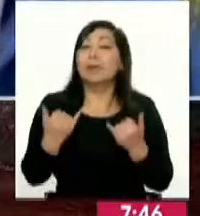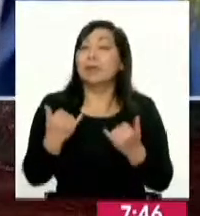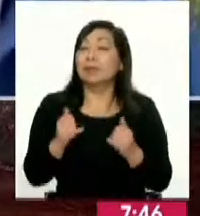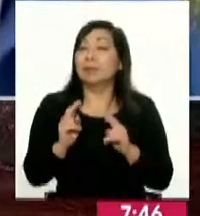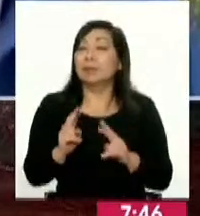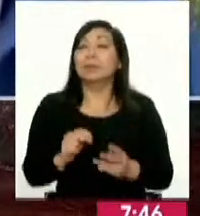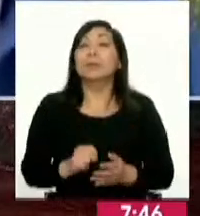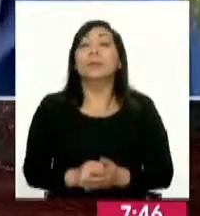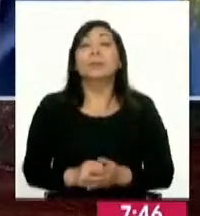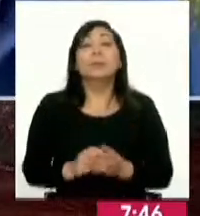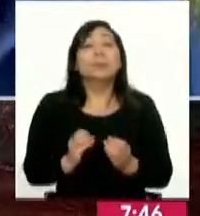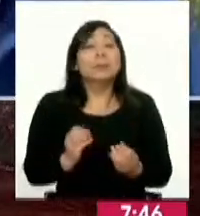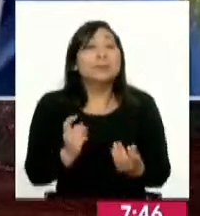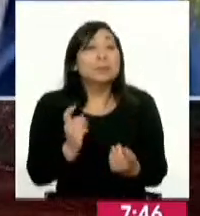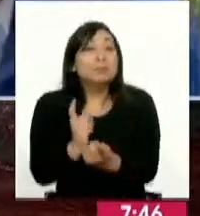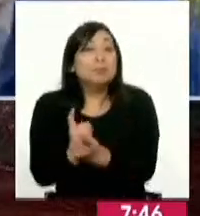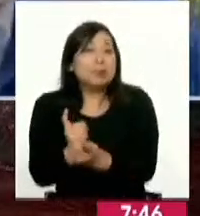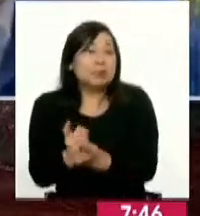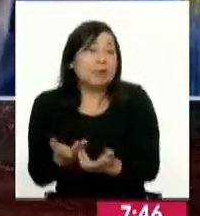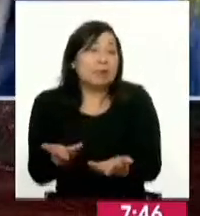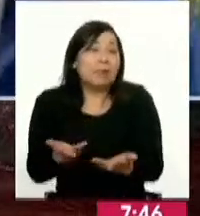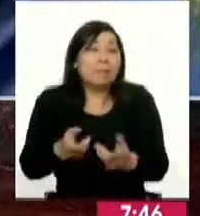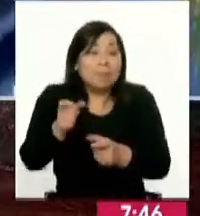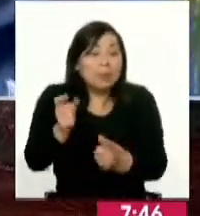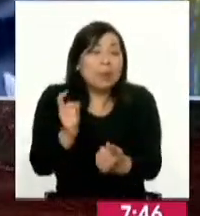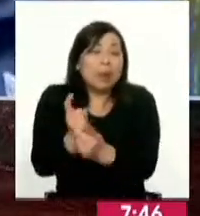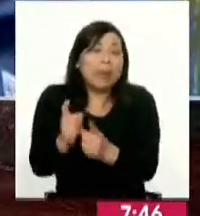mirada estamos porque eso nos hace más ciudadanos también